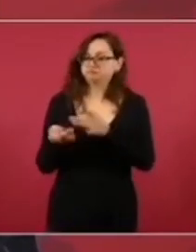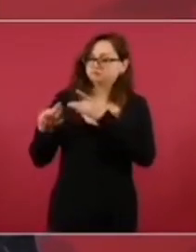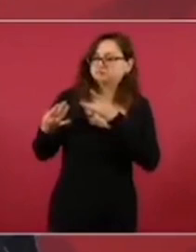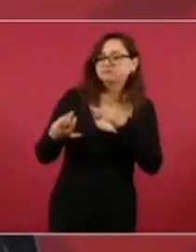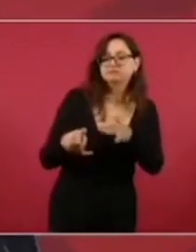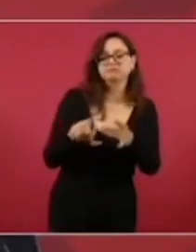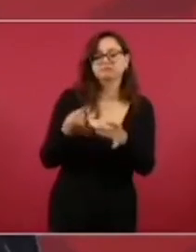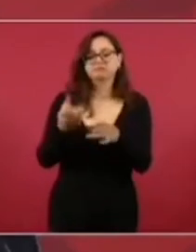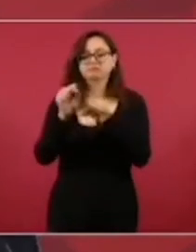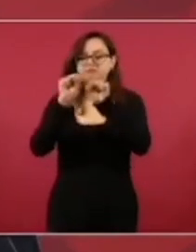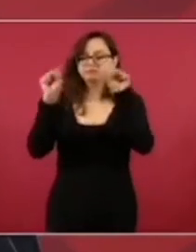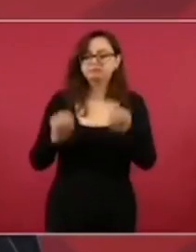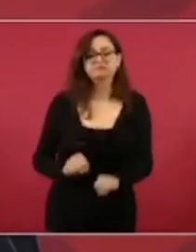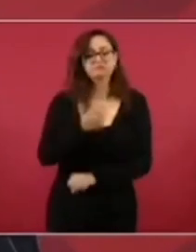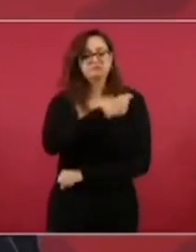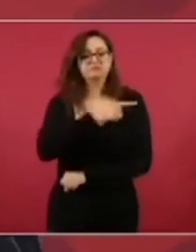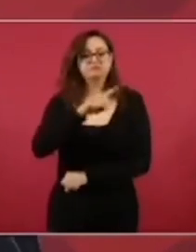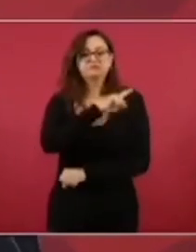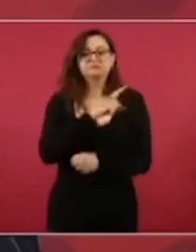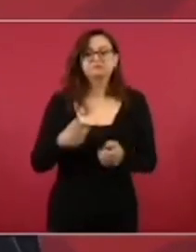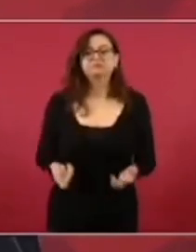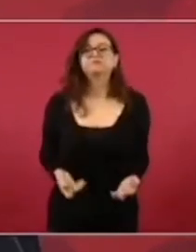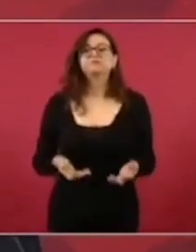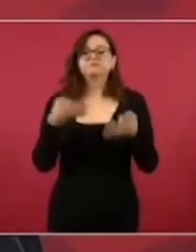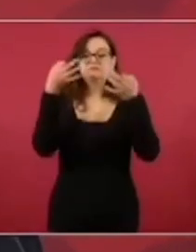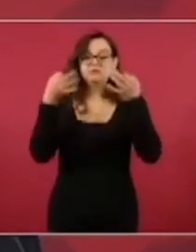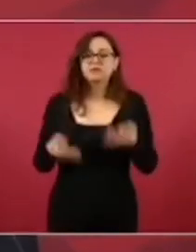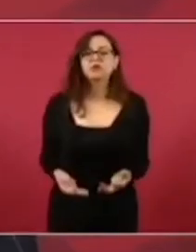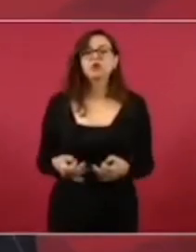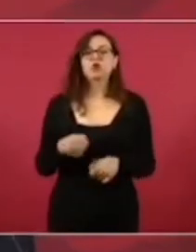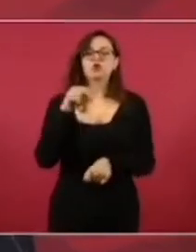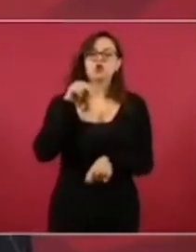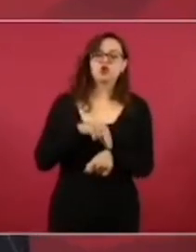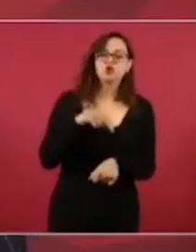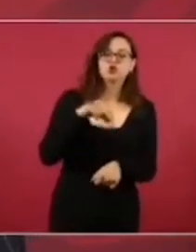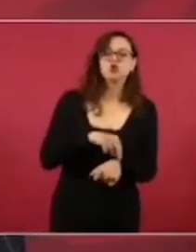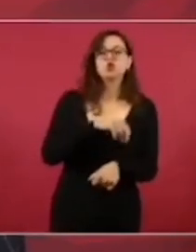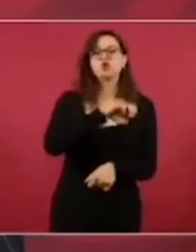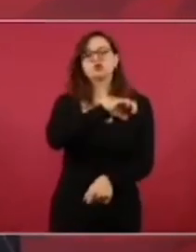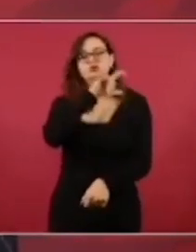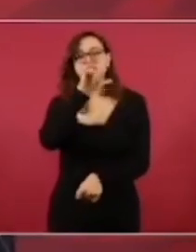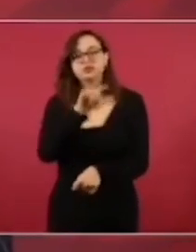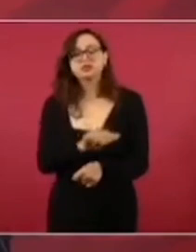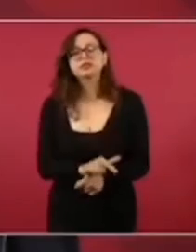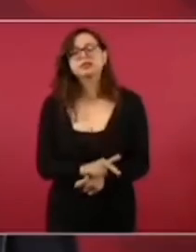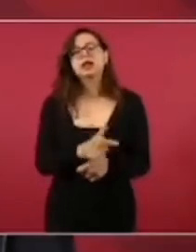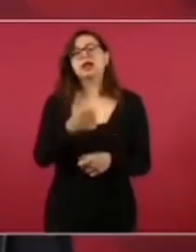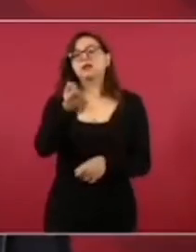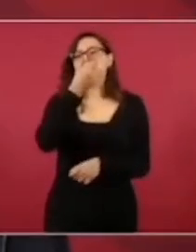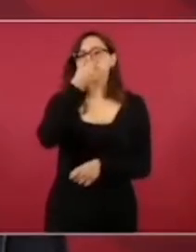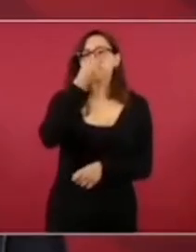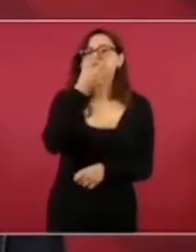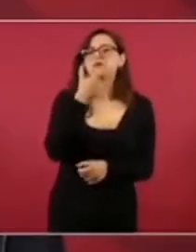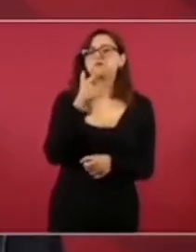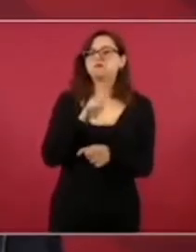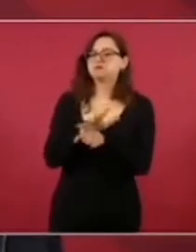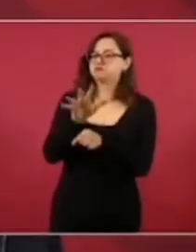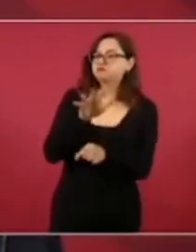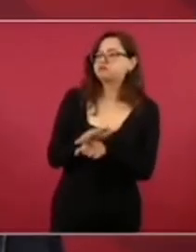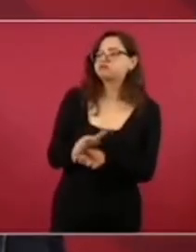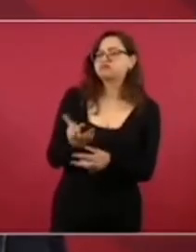repito, con médicos generales, con especialistas, con medicinas suficientes,